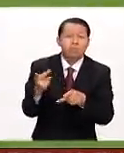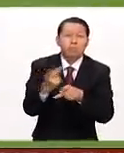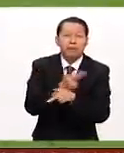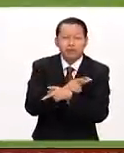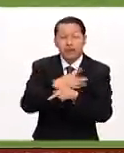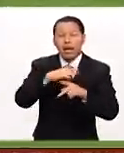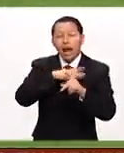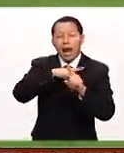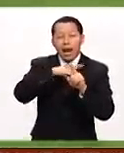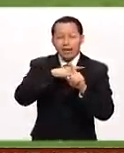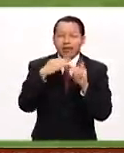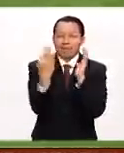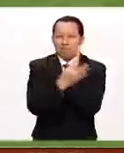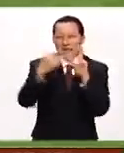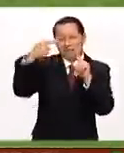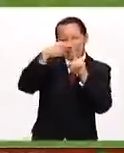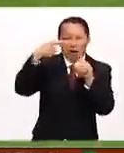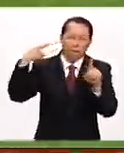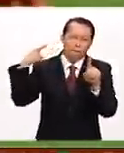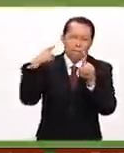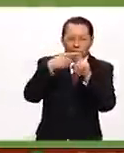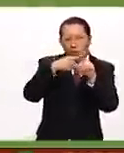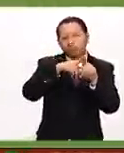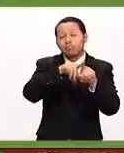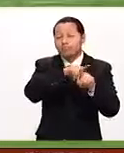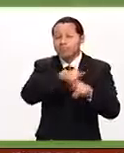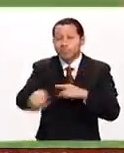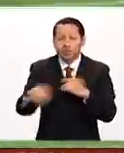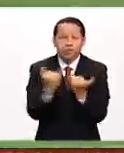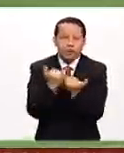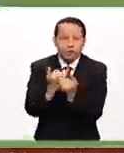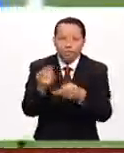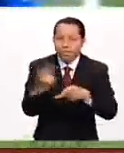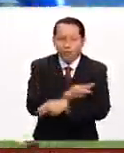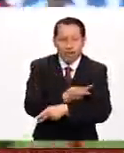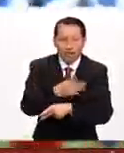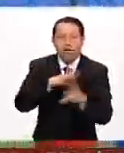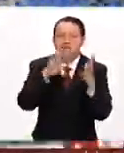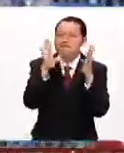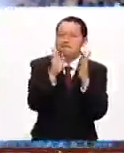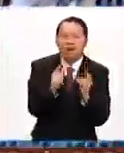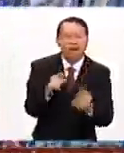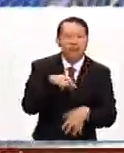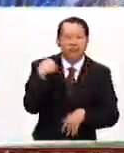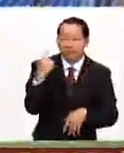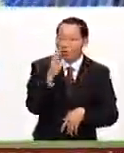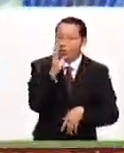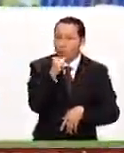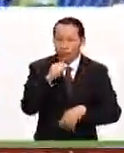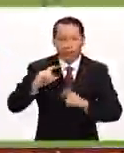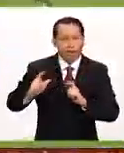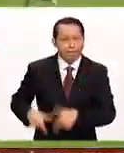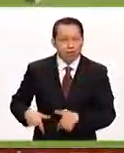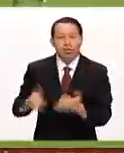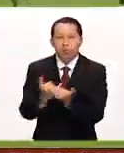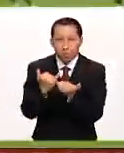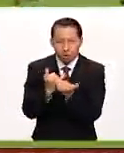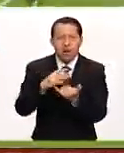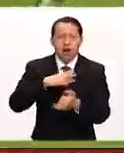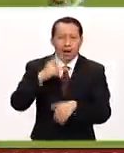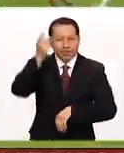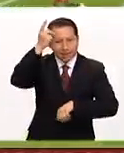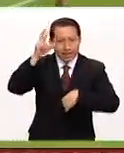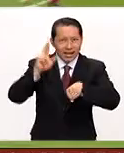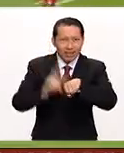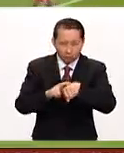en el poste y con esto, bueno, pues se queda corto el equipo de Francia, no logró ser campeón y tenemos las palabras del